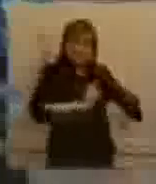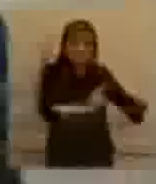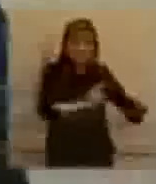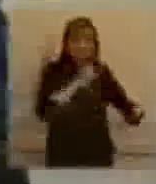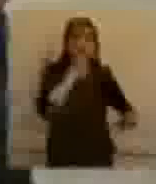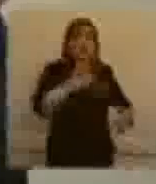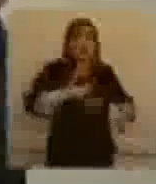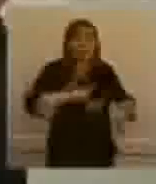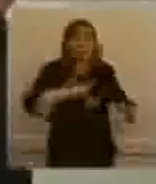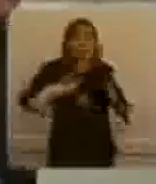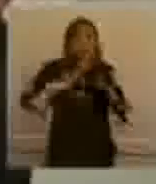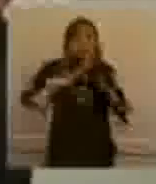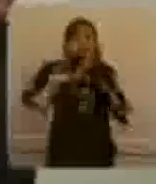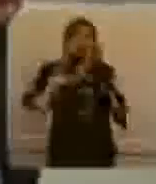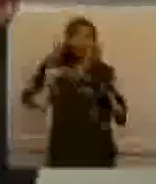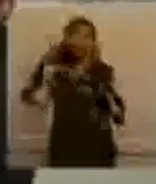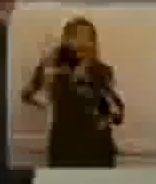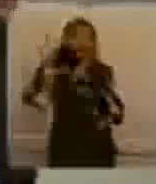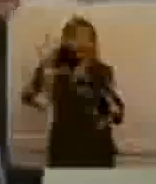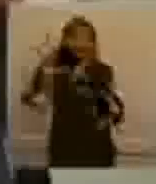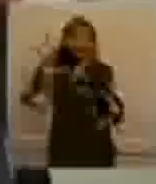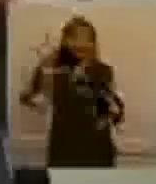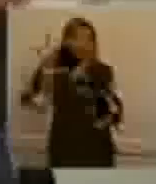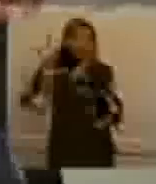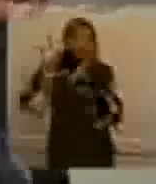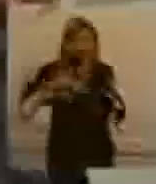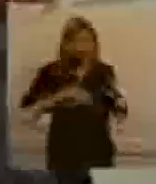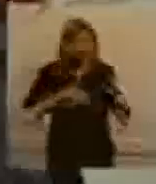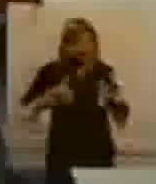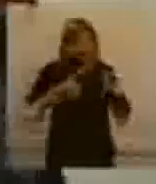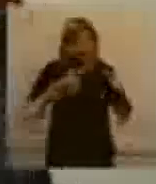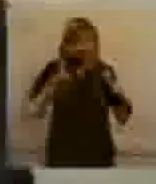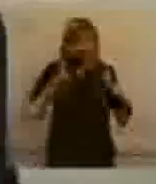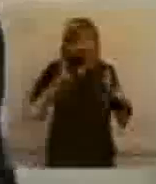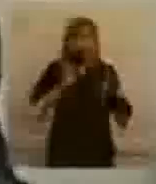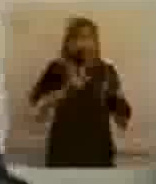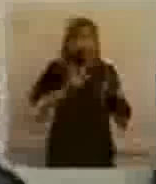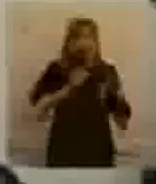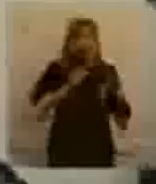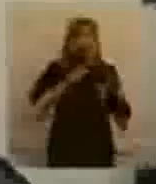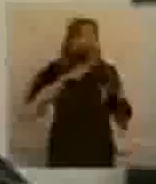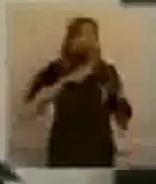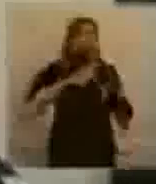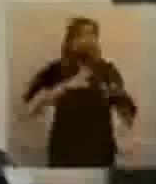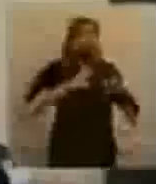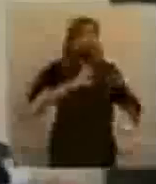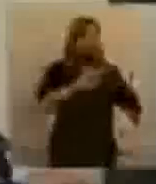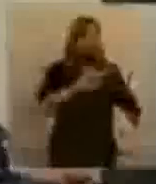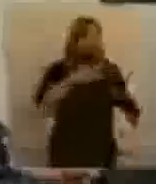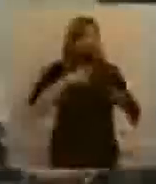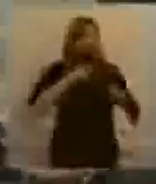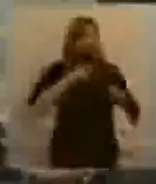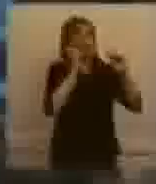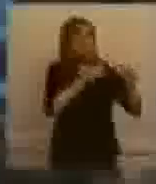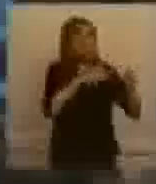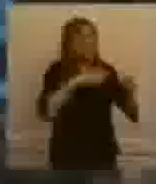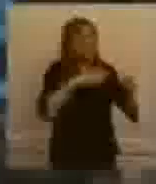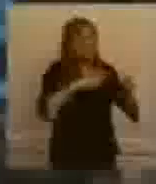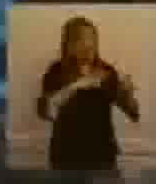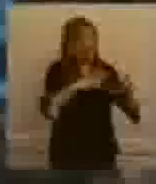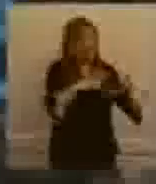ruta 23, que ya está firmada, no, está para adjudicarla, preadjudicada, falta firmar,